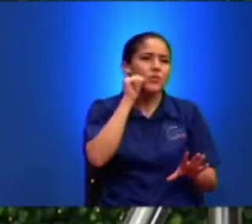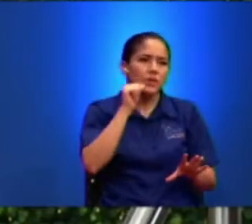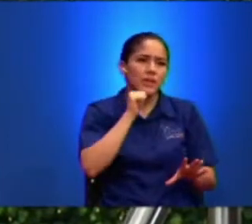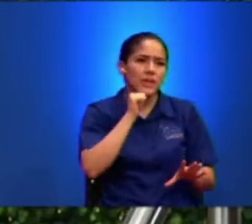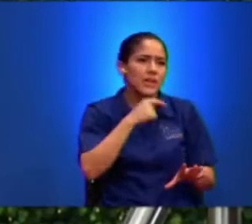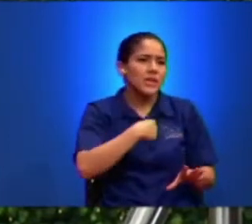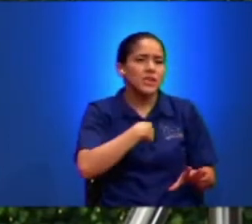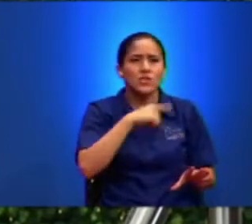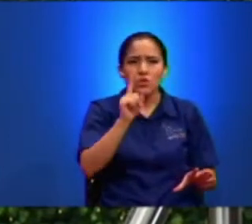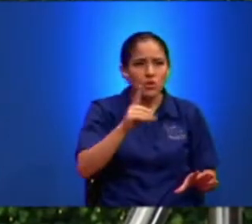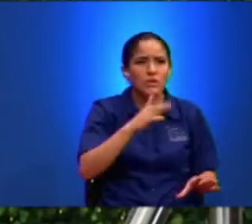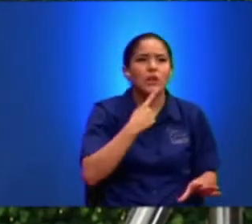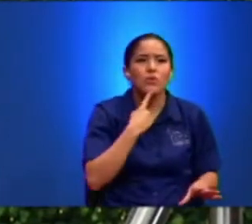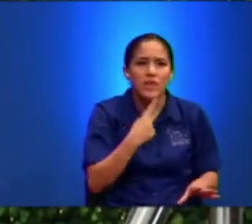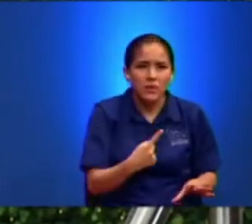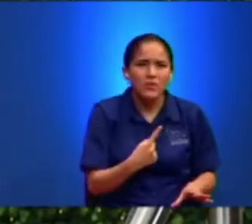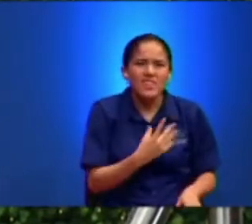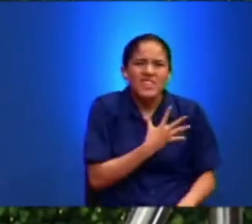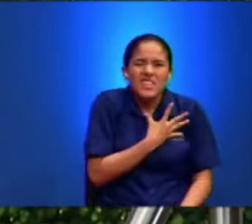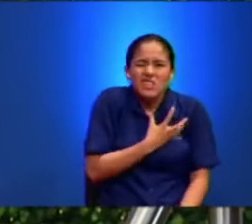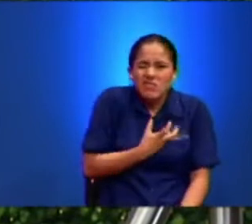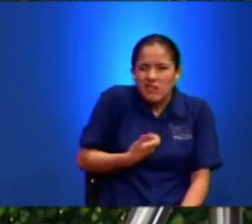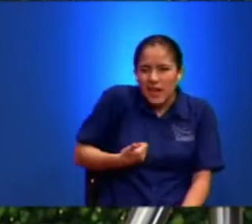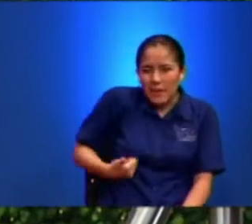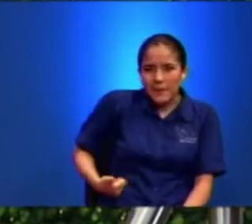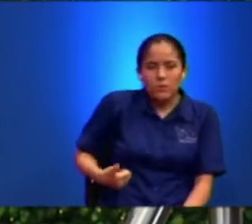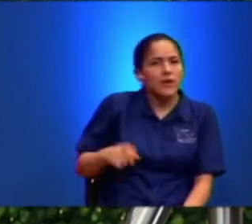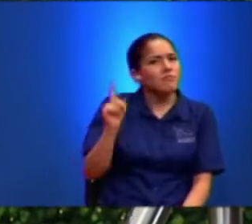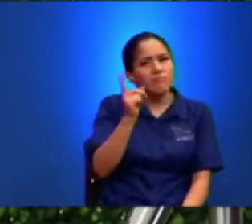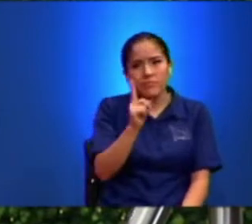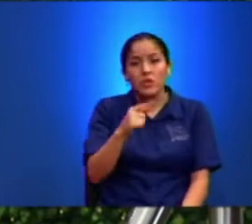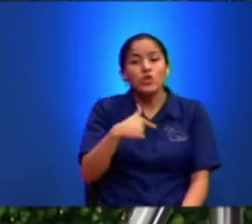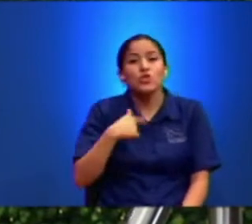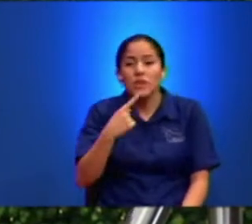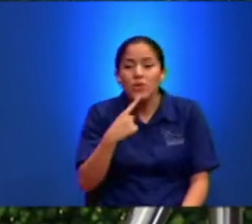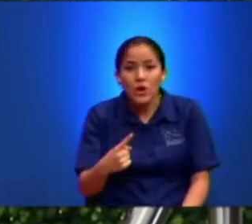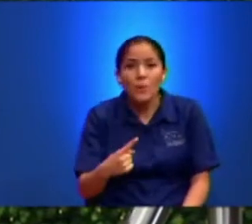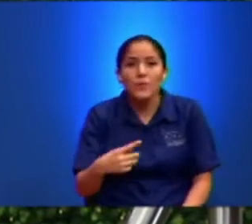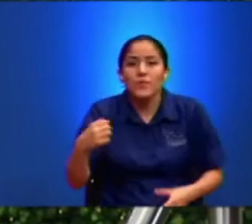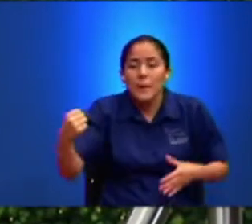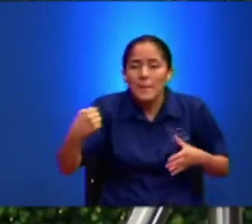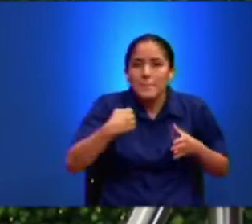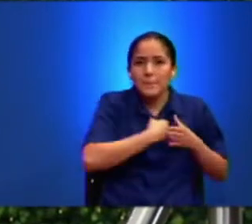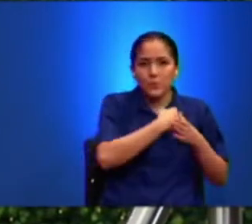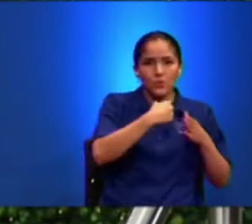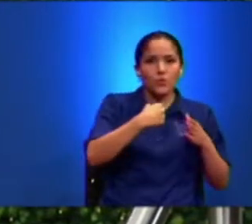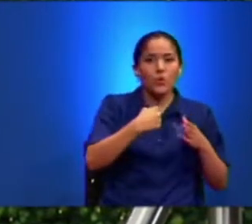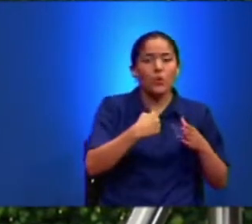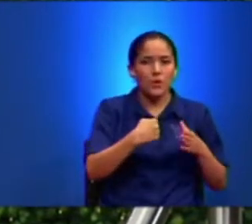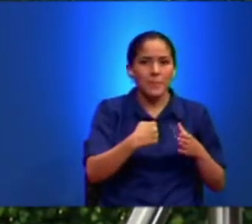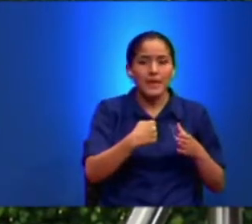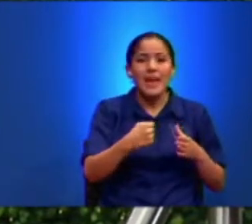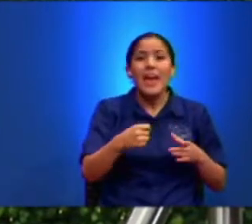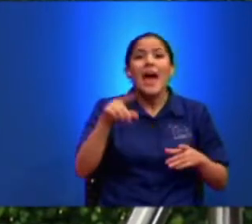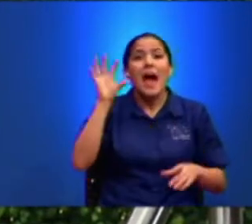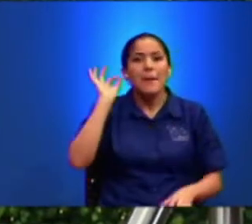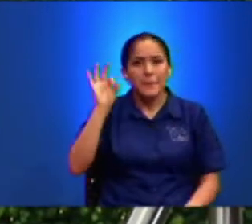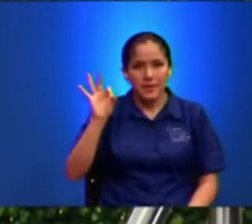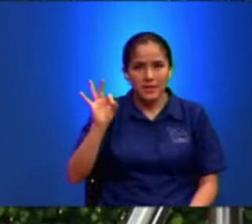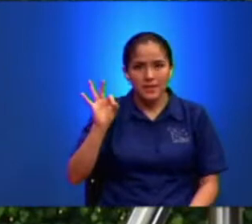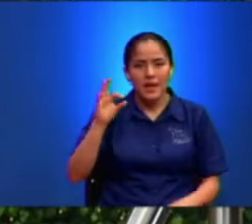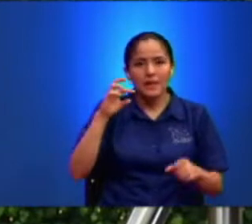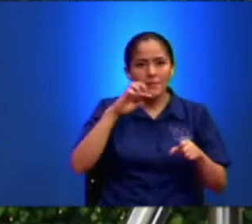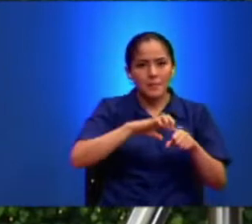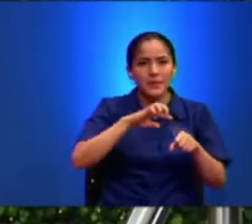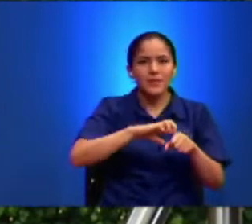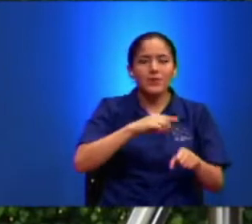Esto No se Lo cuento Con Amargura Si le Estoy Contando Esto Porque Fue Un Golpe A Pedro Le Dijeron Apártate De Mi Satanás